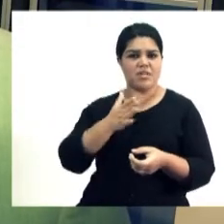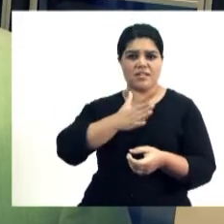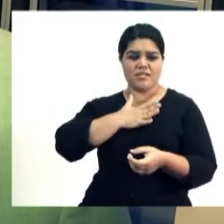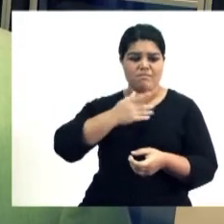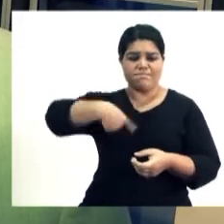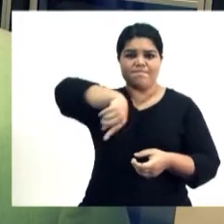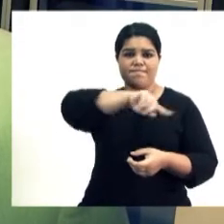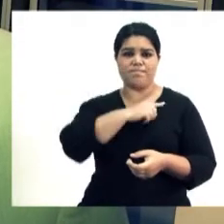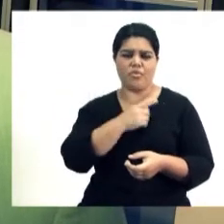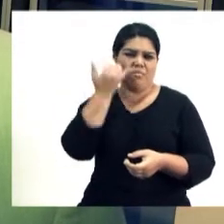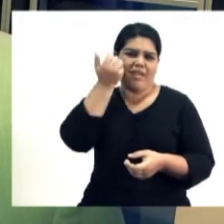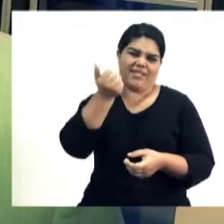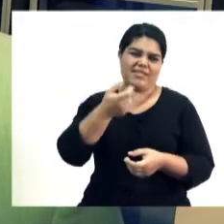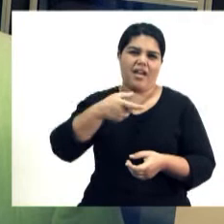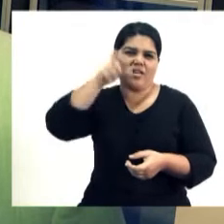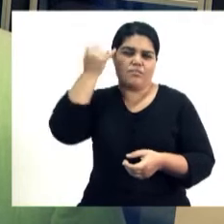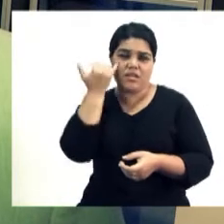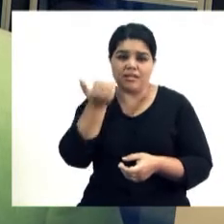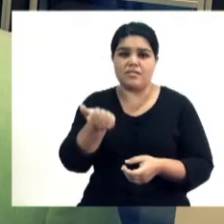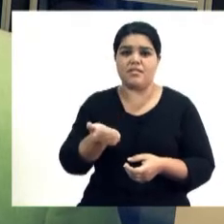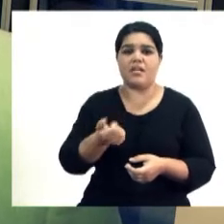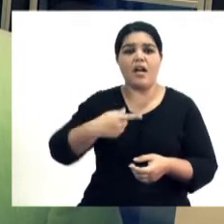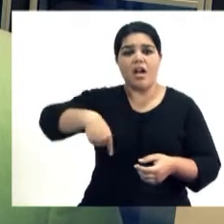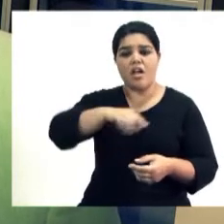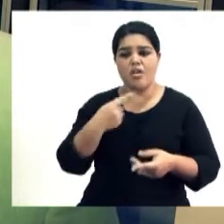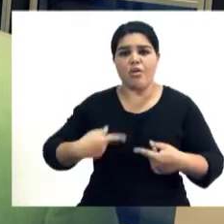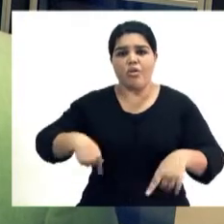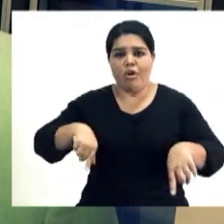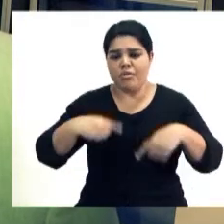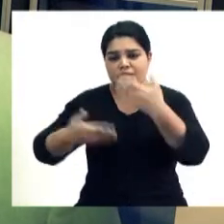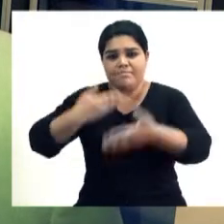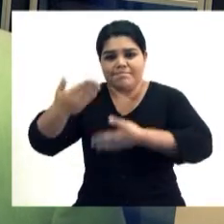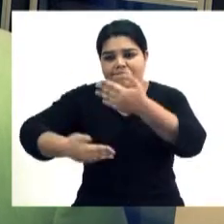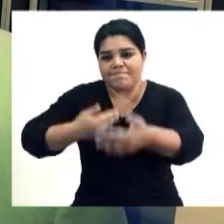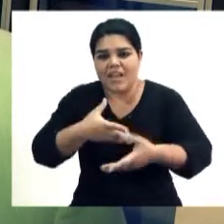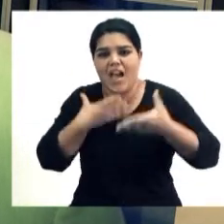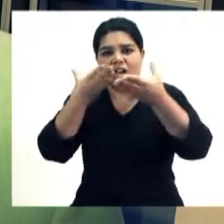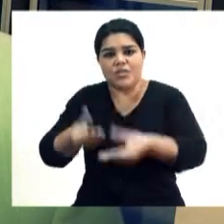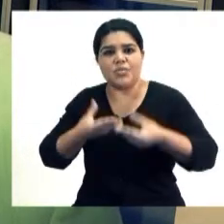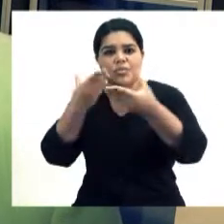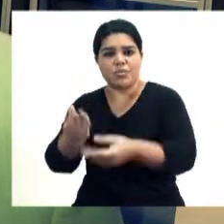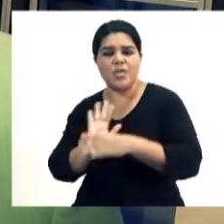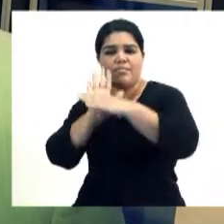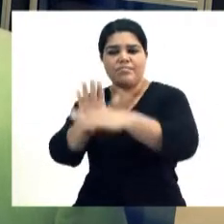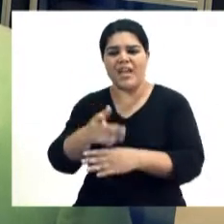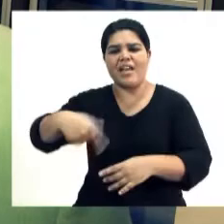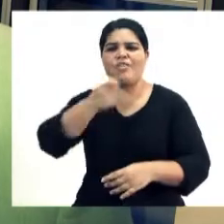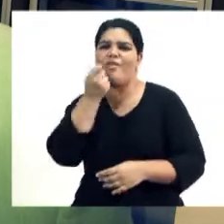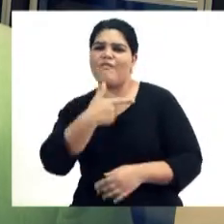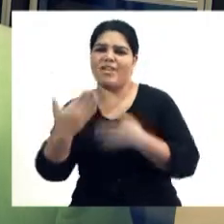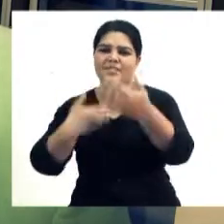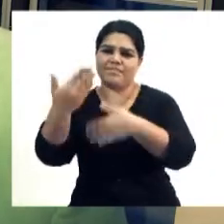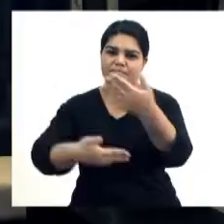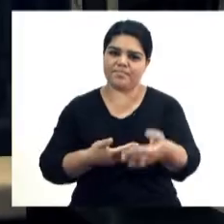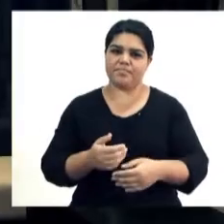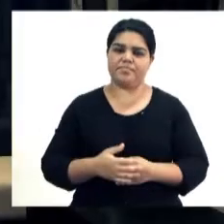personas que ya vivenciaron todas estas situaciones para que los emprendimientos tengan el camino más allanado en las etapas más